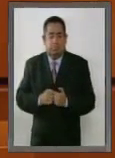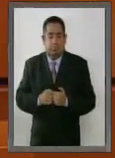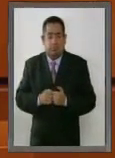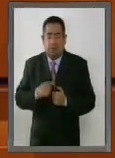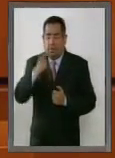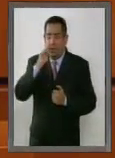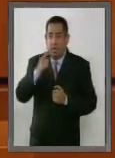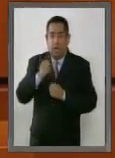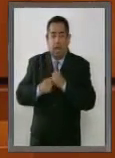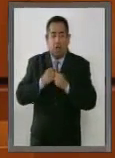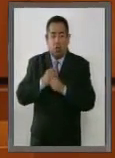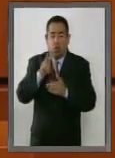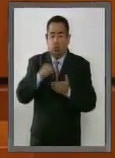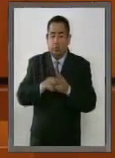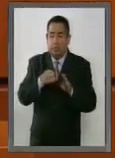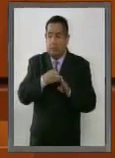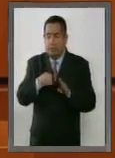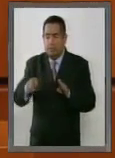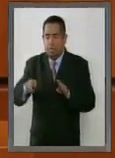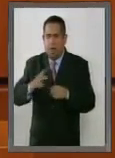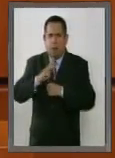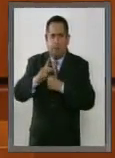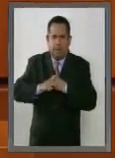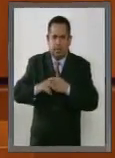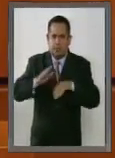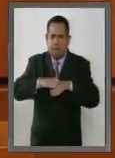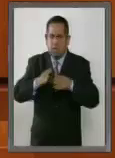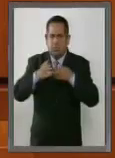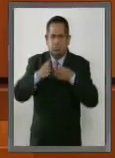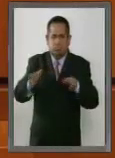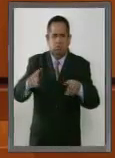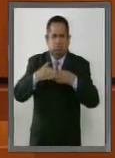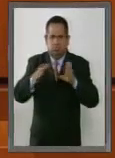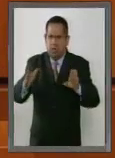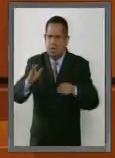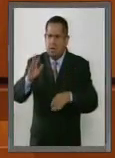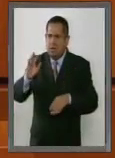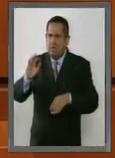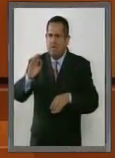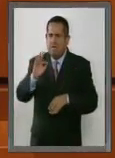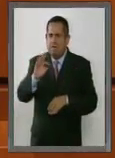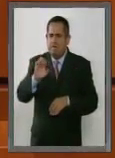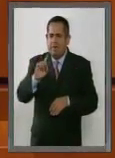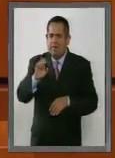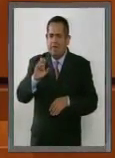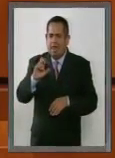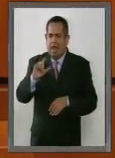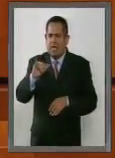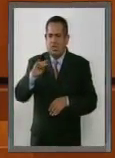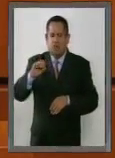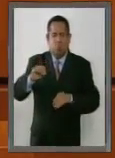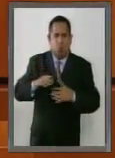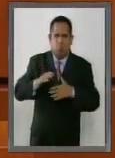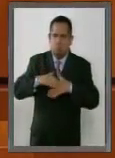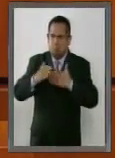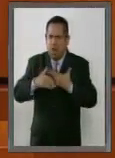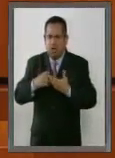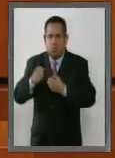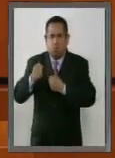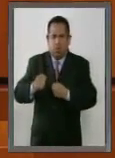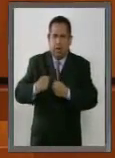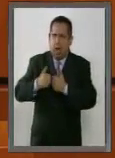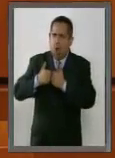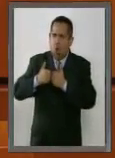en el siglo XX el país se abría hacia un federalismo gradual, hacia el empoderamiento y la